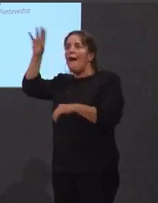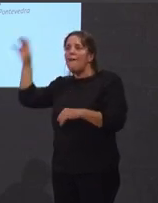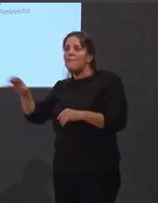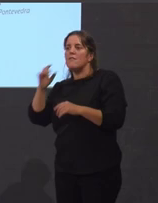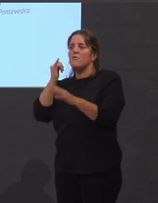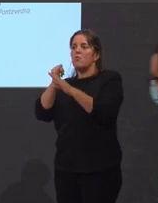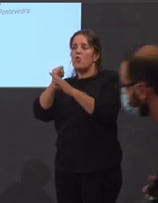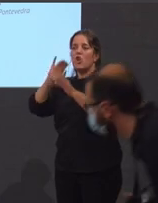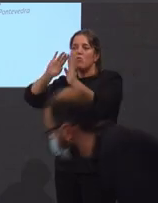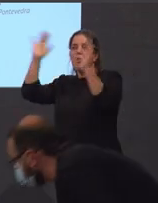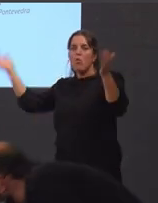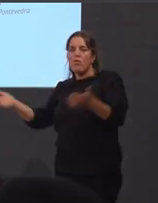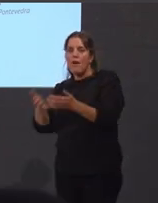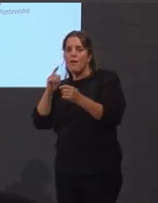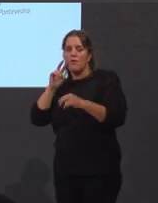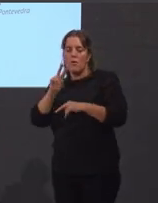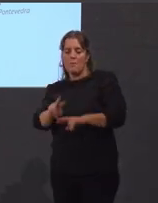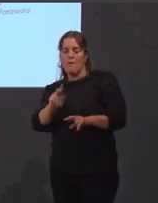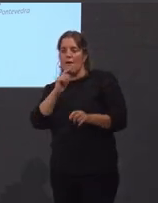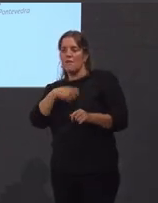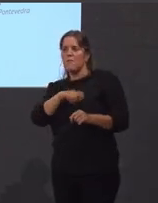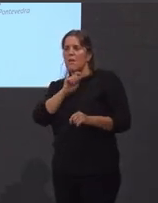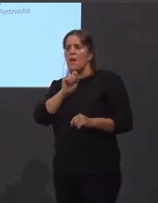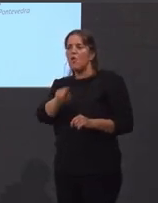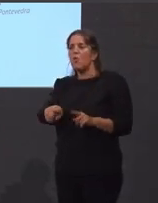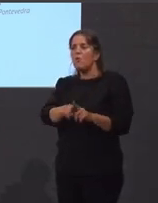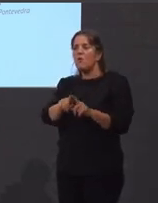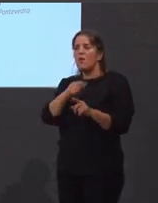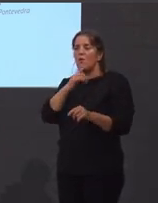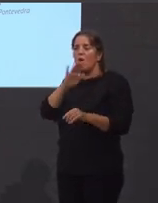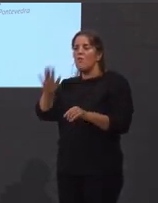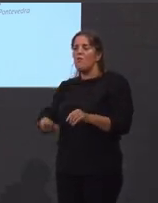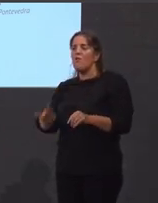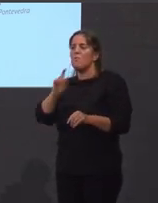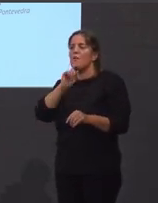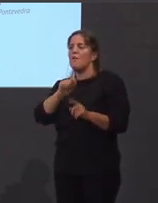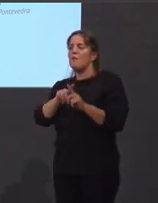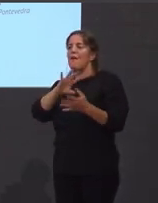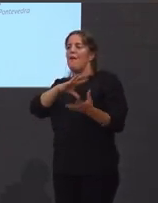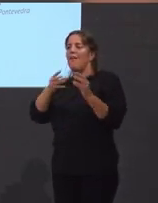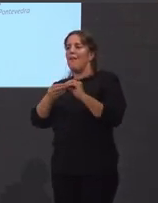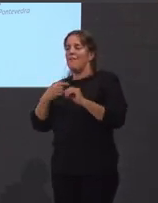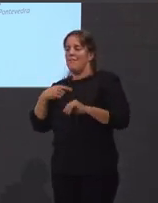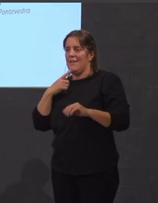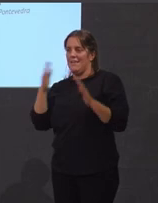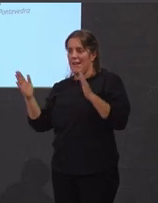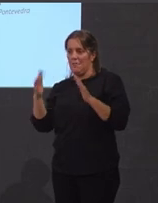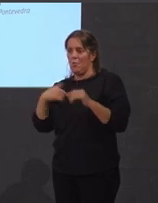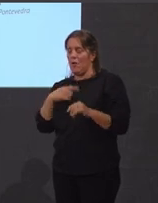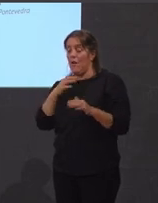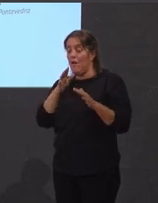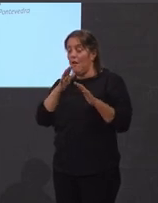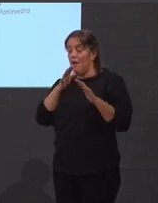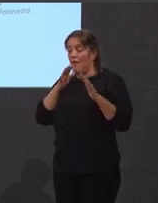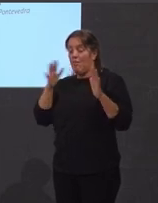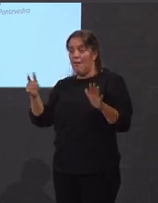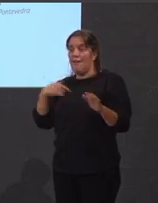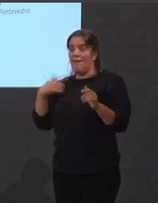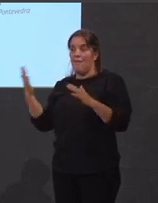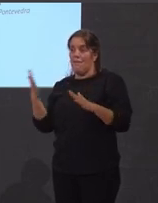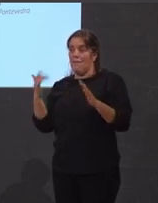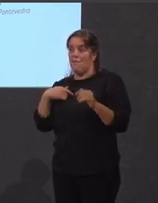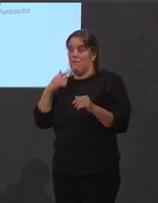mundiais que engrasaban ese aparato convertido xa nunha tecnocracia para adoptarse aos tempos. A década que máis evidencia esta situación